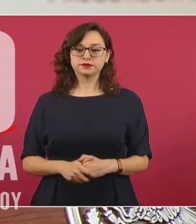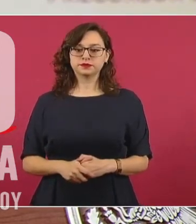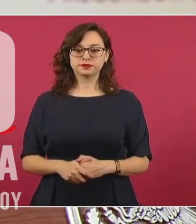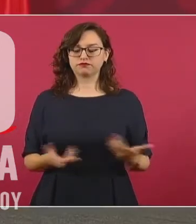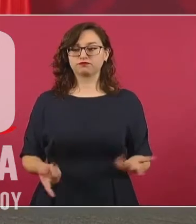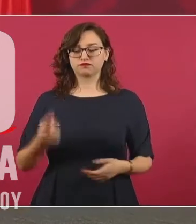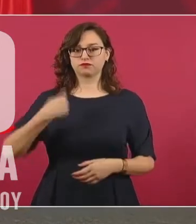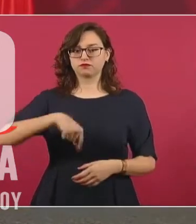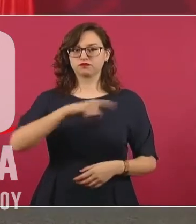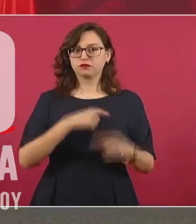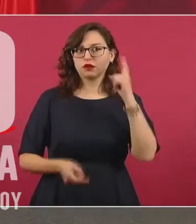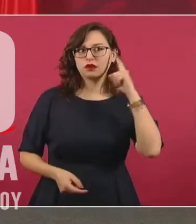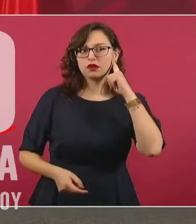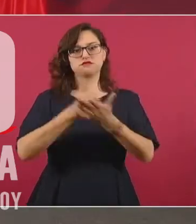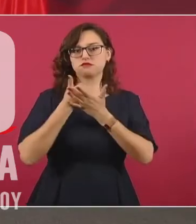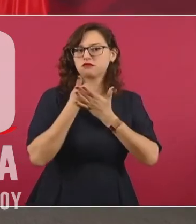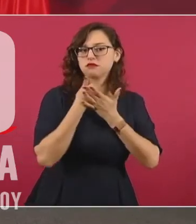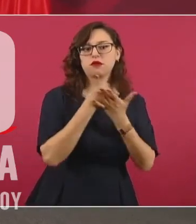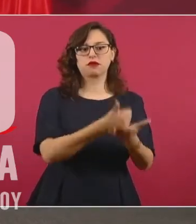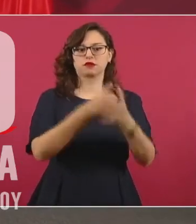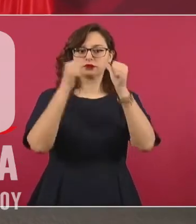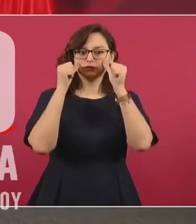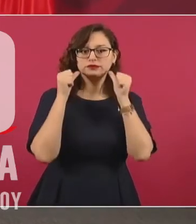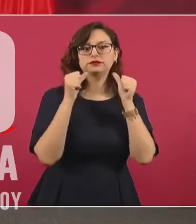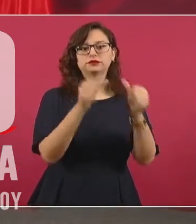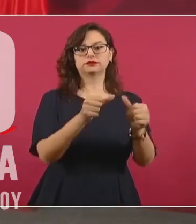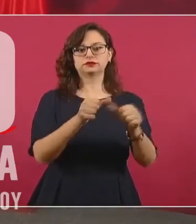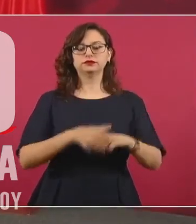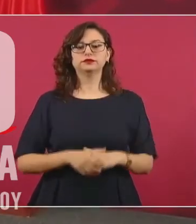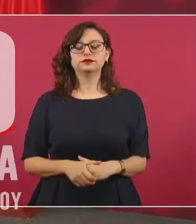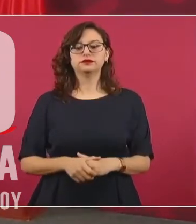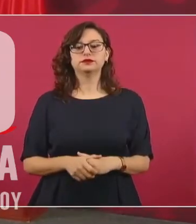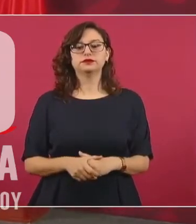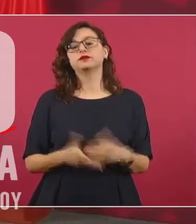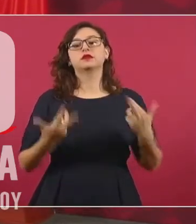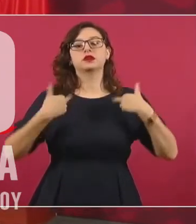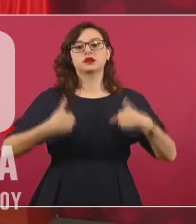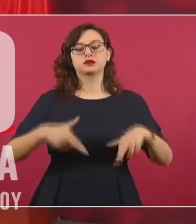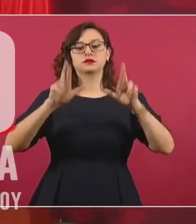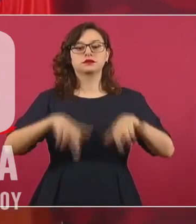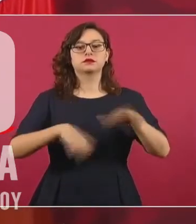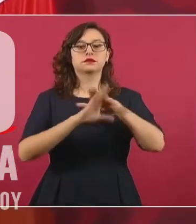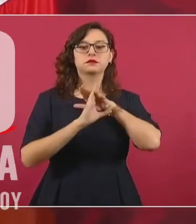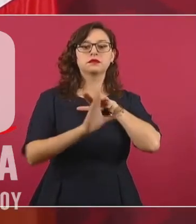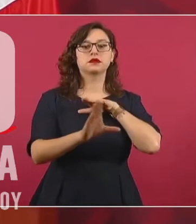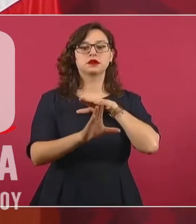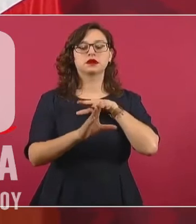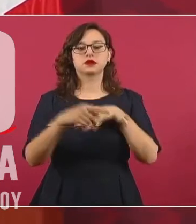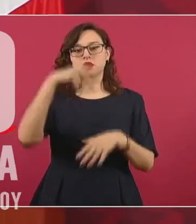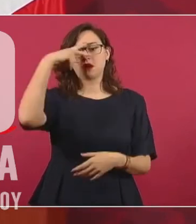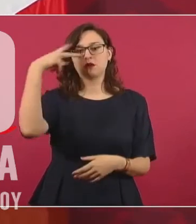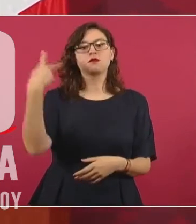información. Y le pedí al comisionado de migración de nuestro país que les